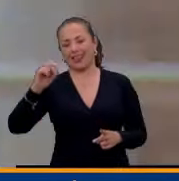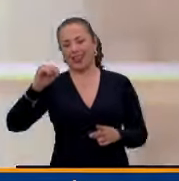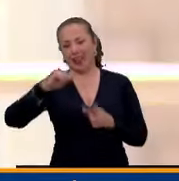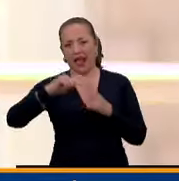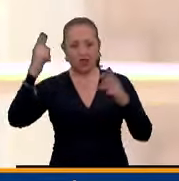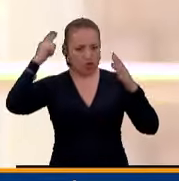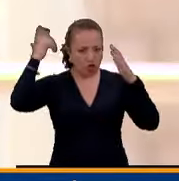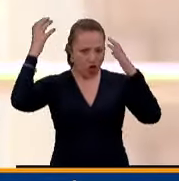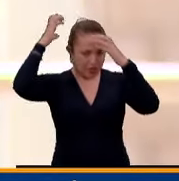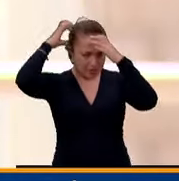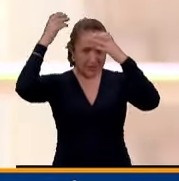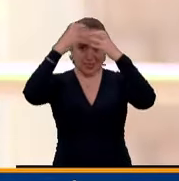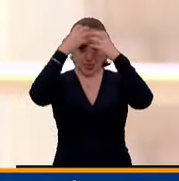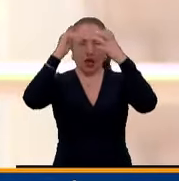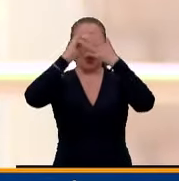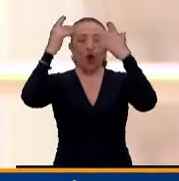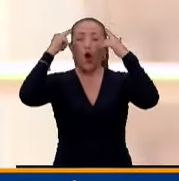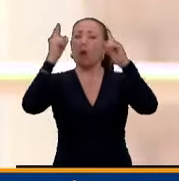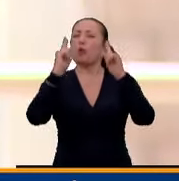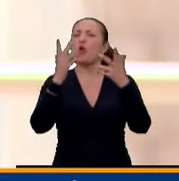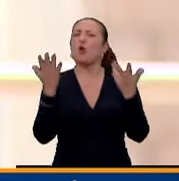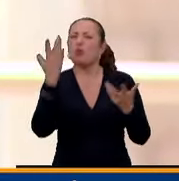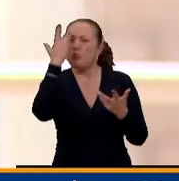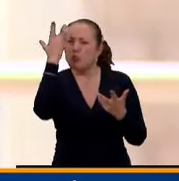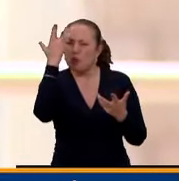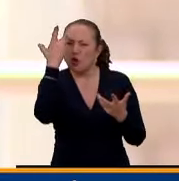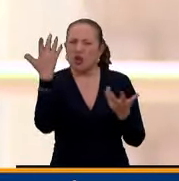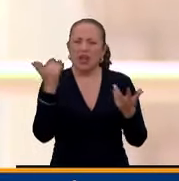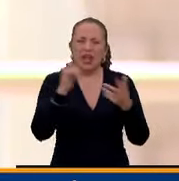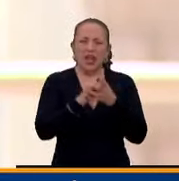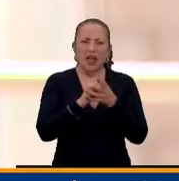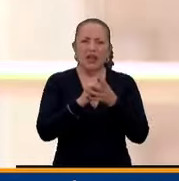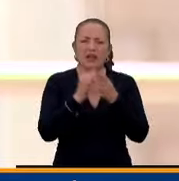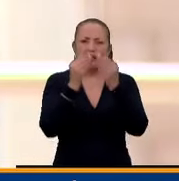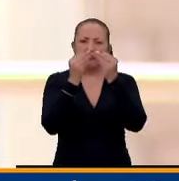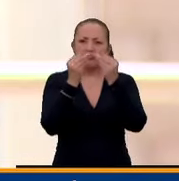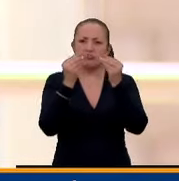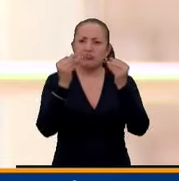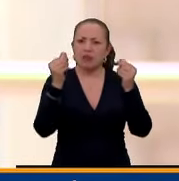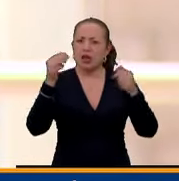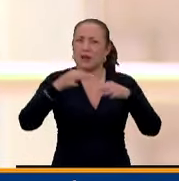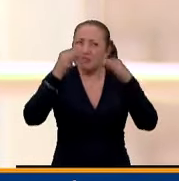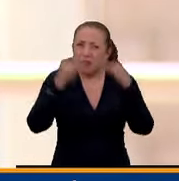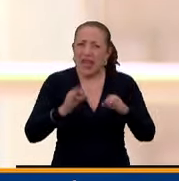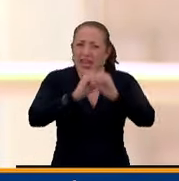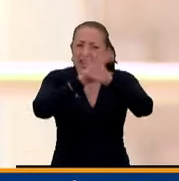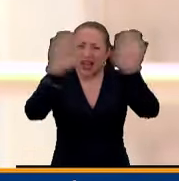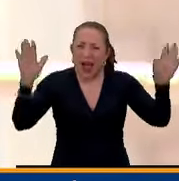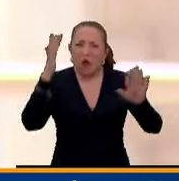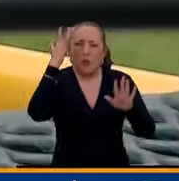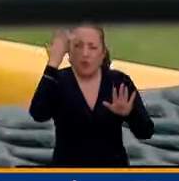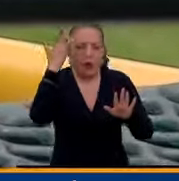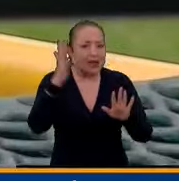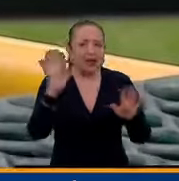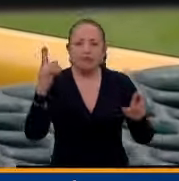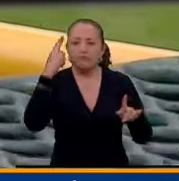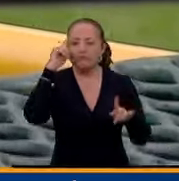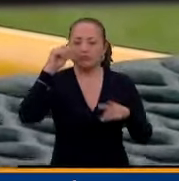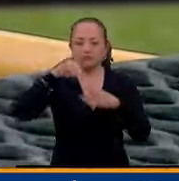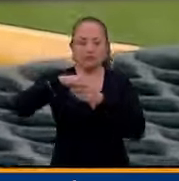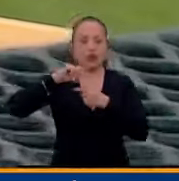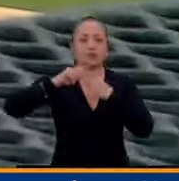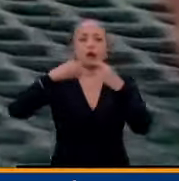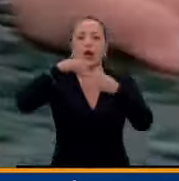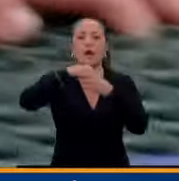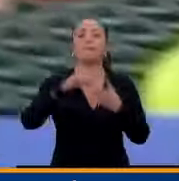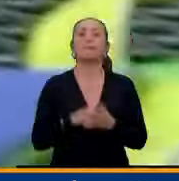por qué desaparecen estas neuronas. Aparentemente es una enfermedad de origen autoinmune. La narcolepsia